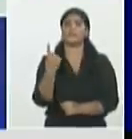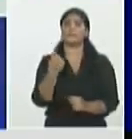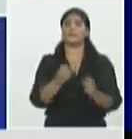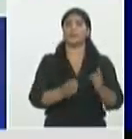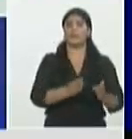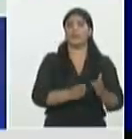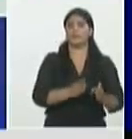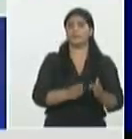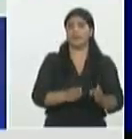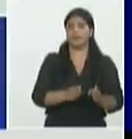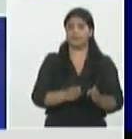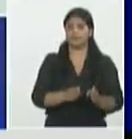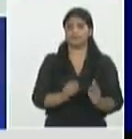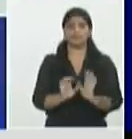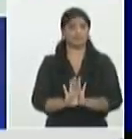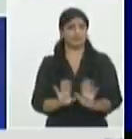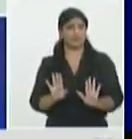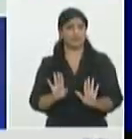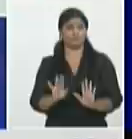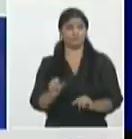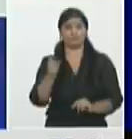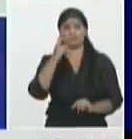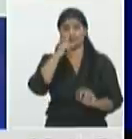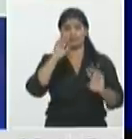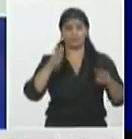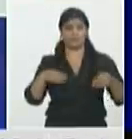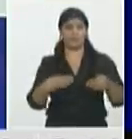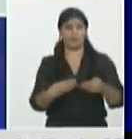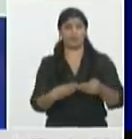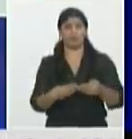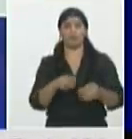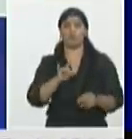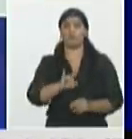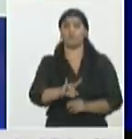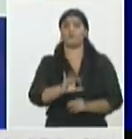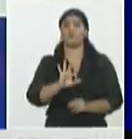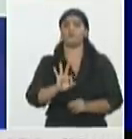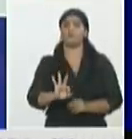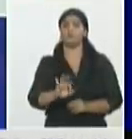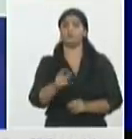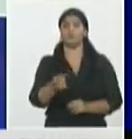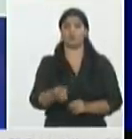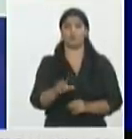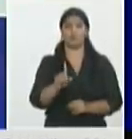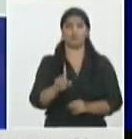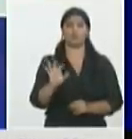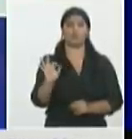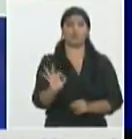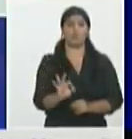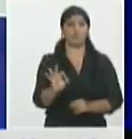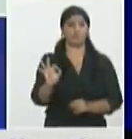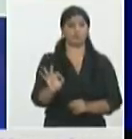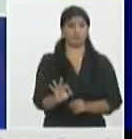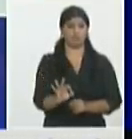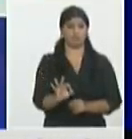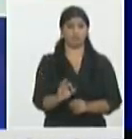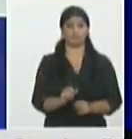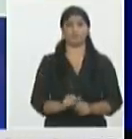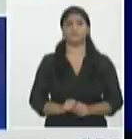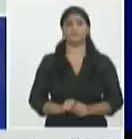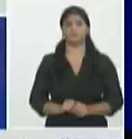prácticamente terminando el universo previsto el 98 coma uno por ciento la